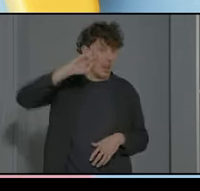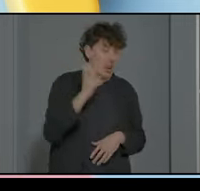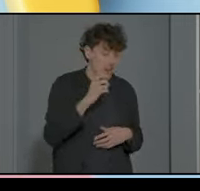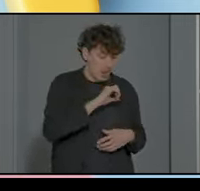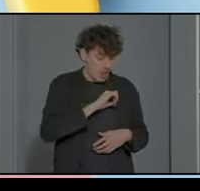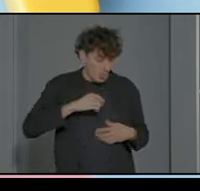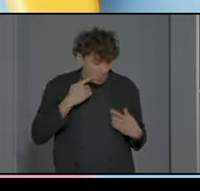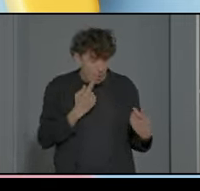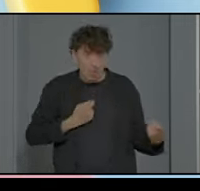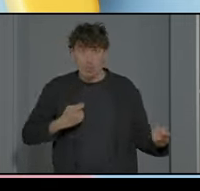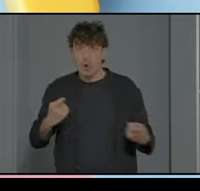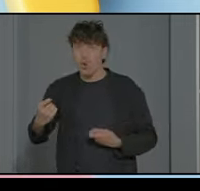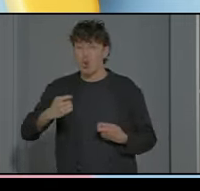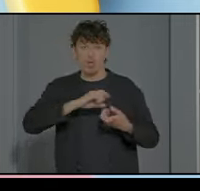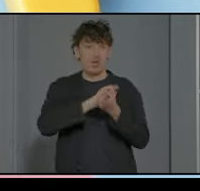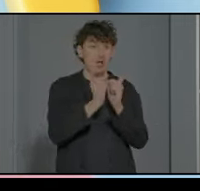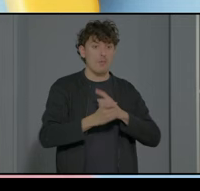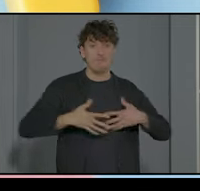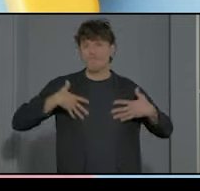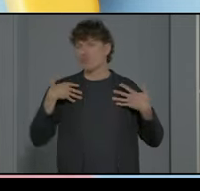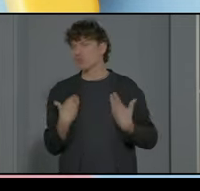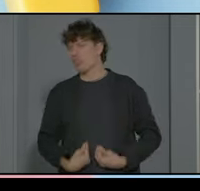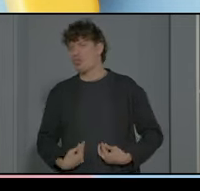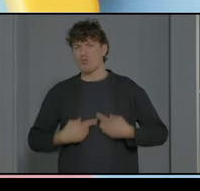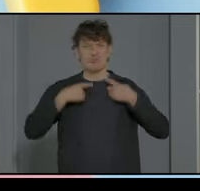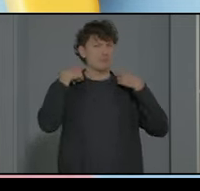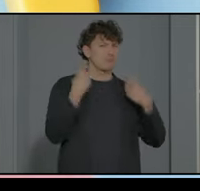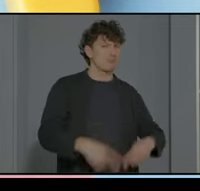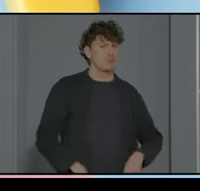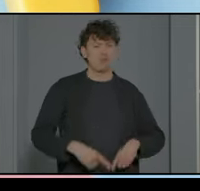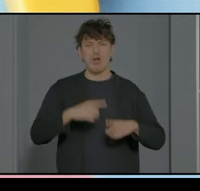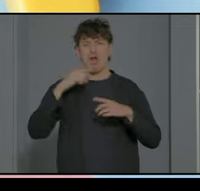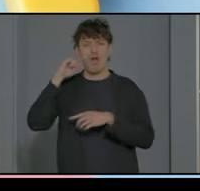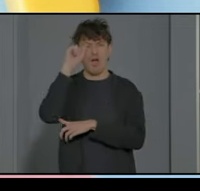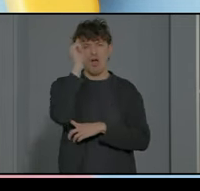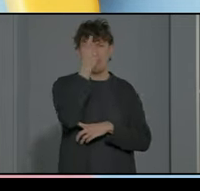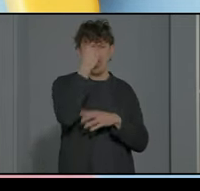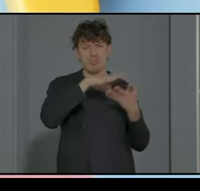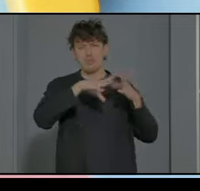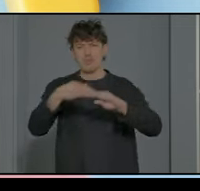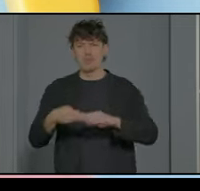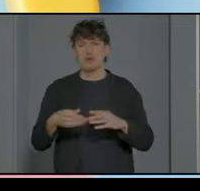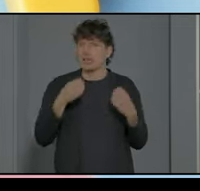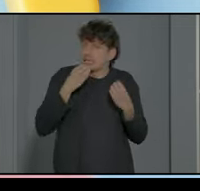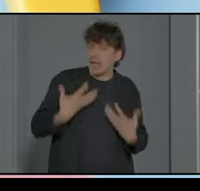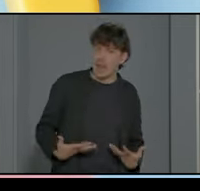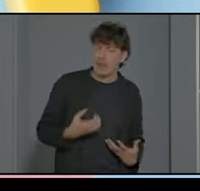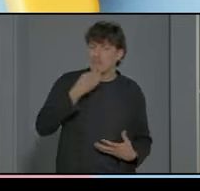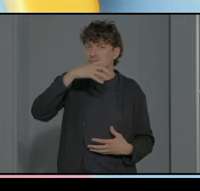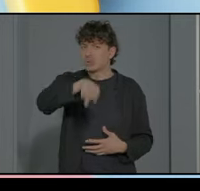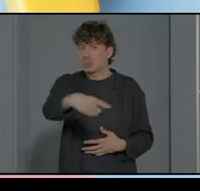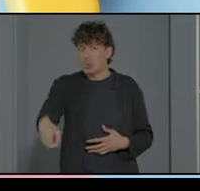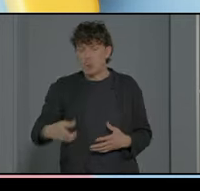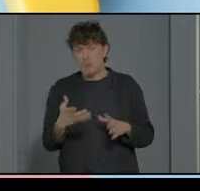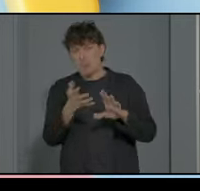de afrontamiento ante cambios frustraciones sus habilidades adaptativas como van un poco un mapa general que nos dé